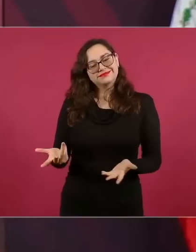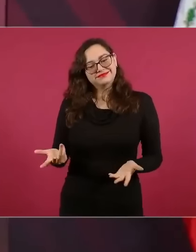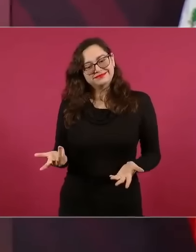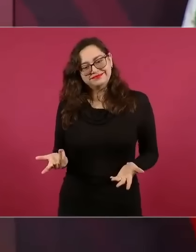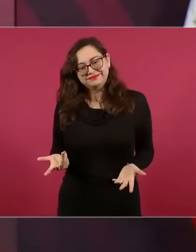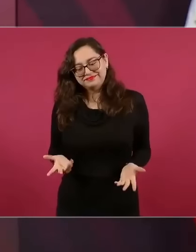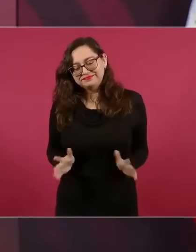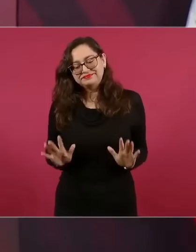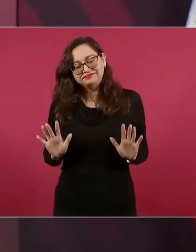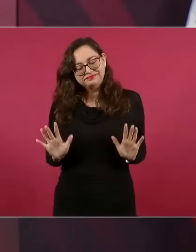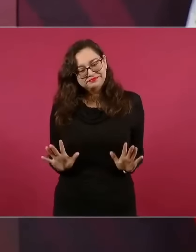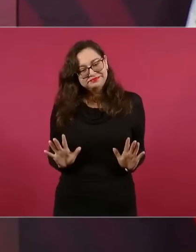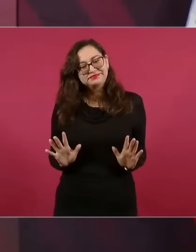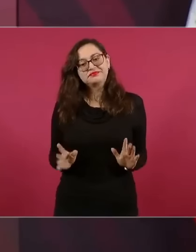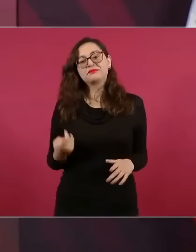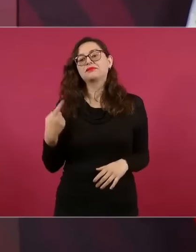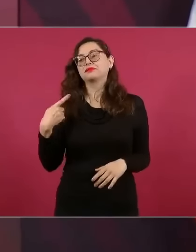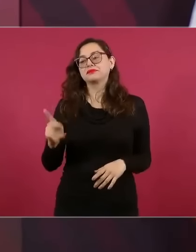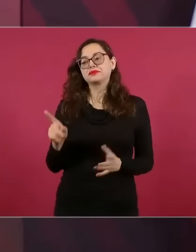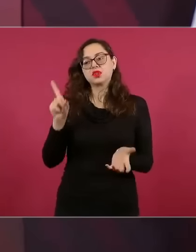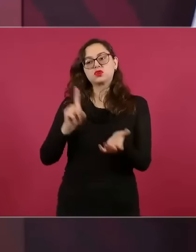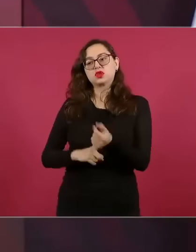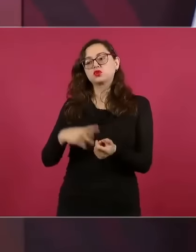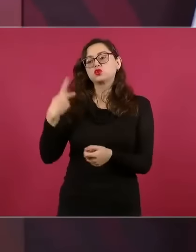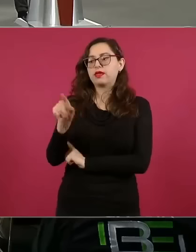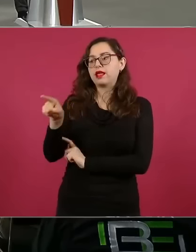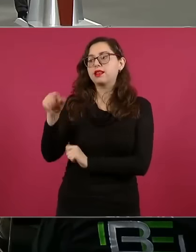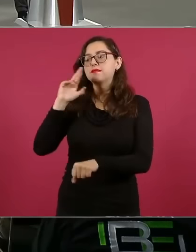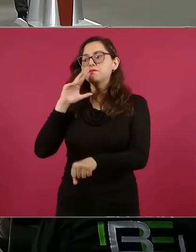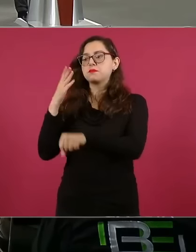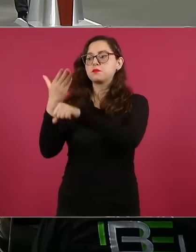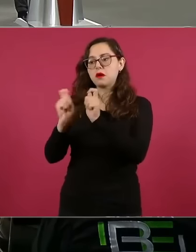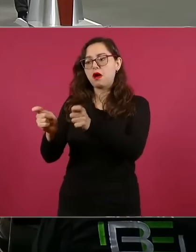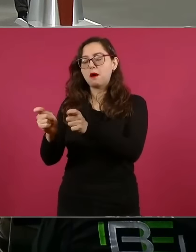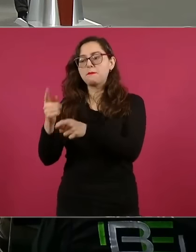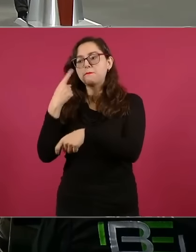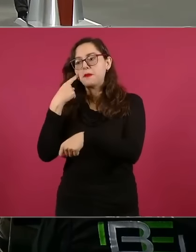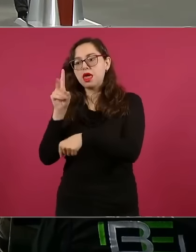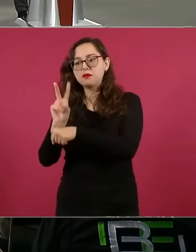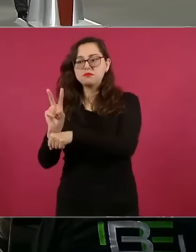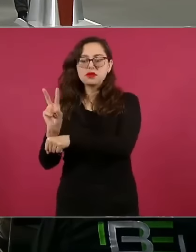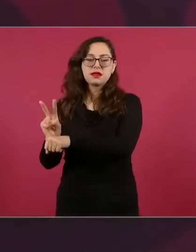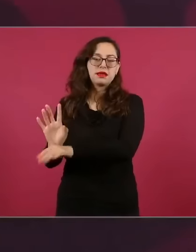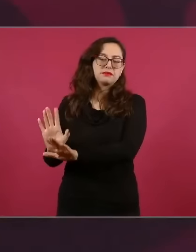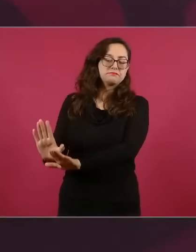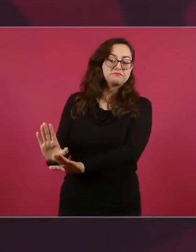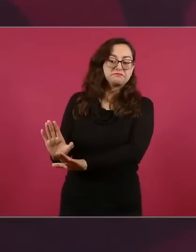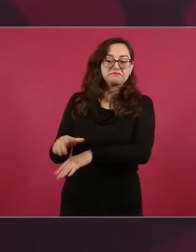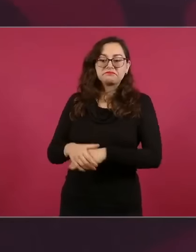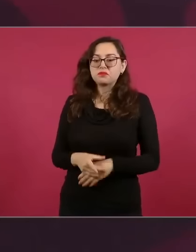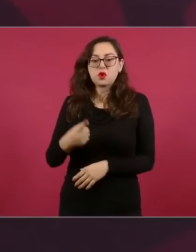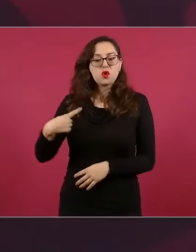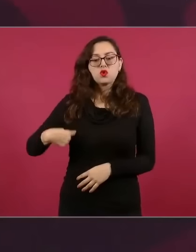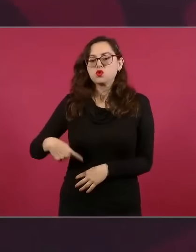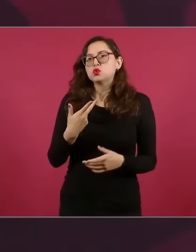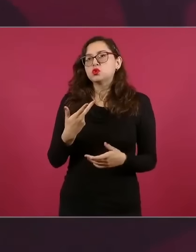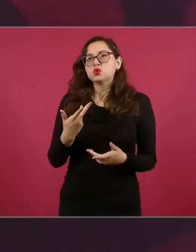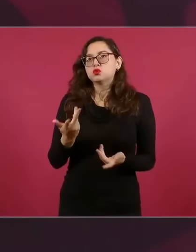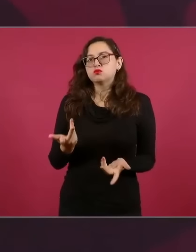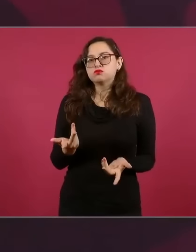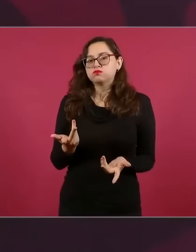resolverlo al consejo de la judicatura y no vamos nosotros